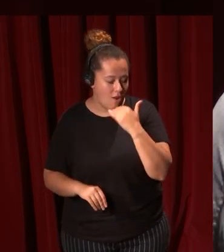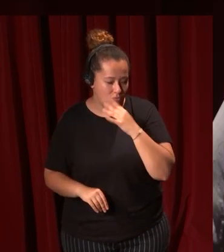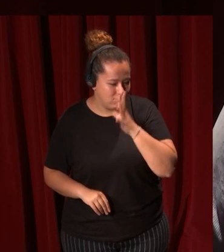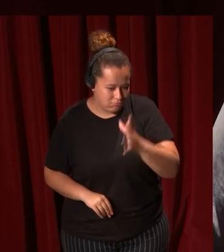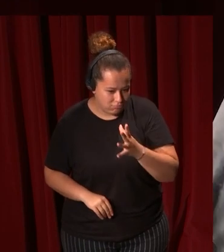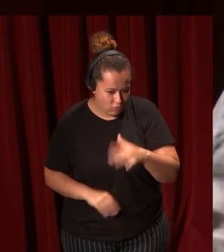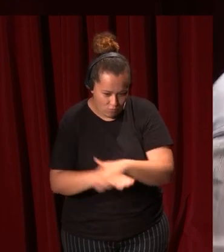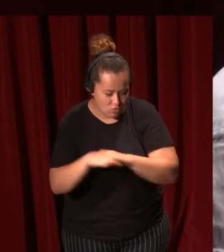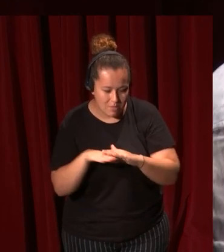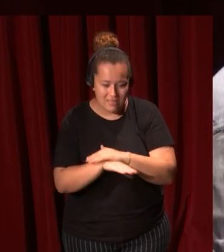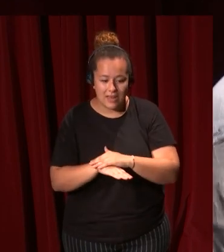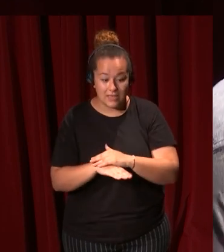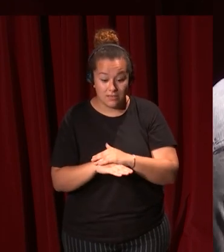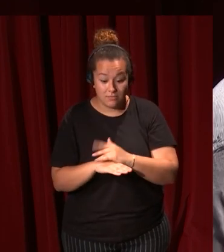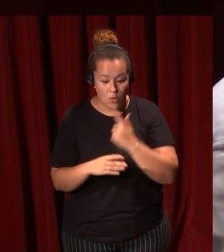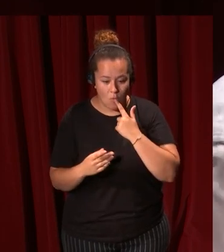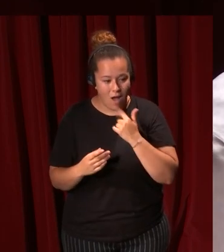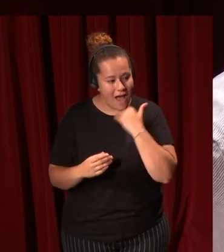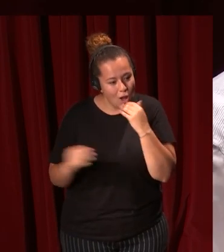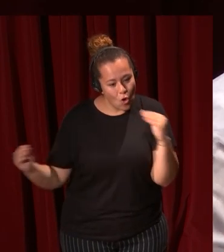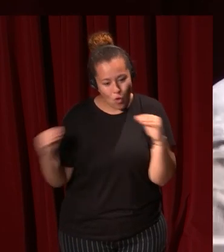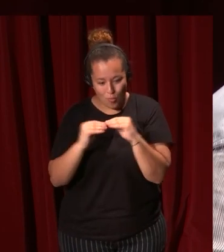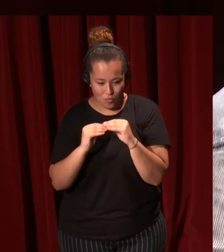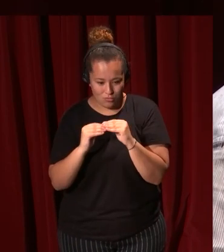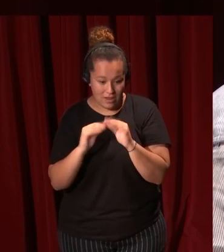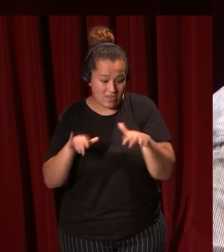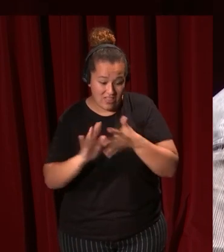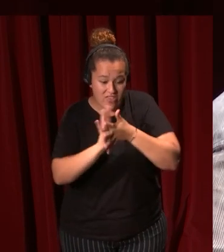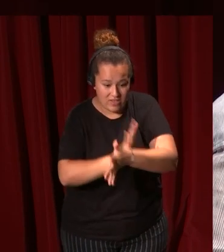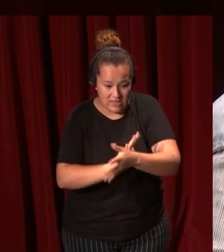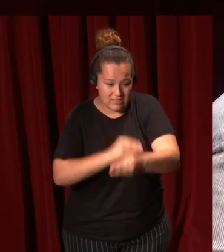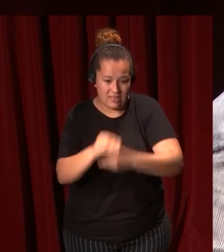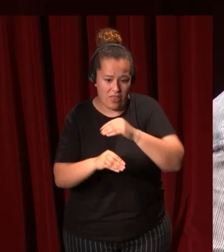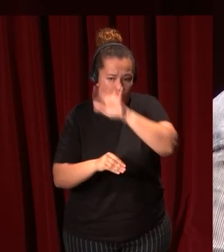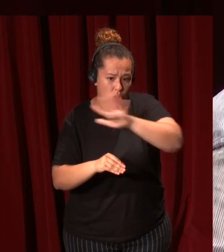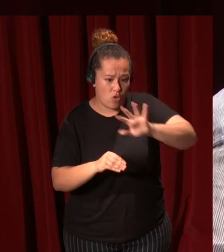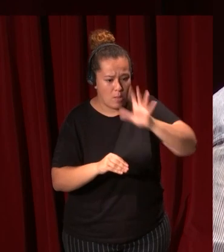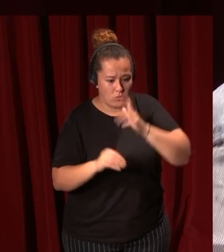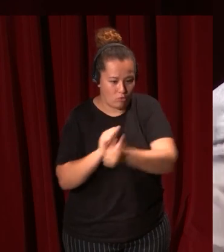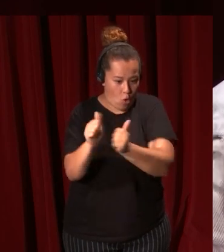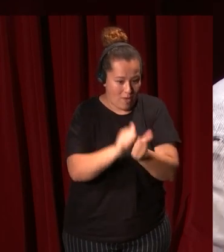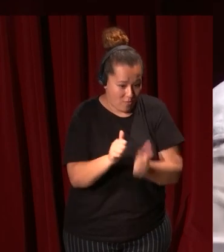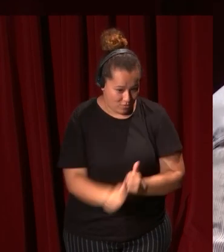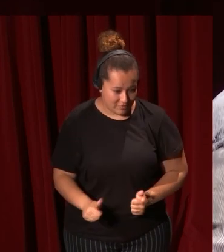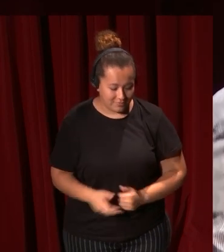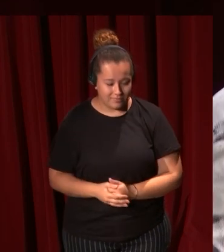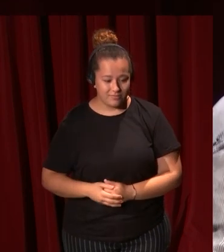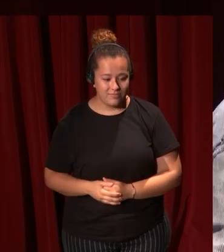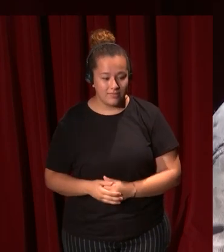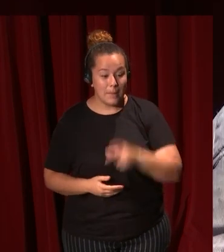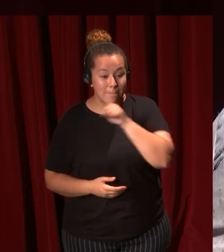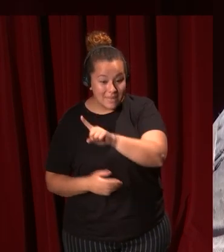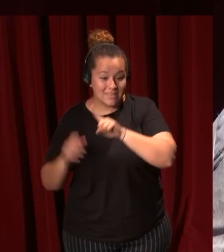fundamentales por la que un sustrato común define lo que se hace en otros muchos lugares los síndicos